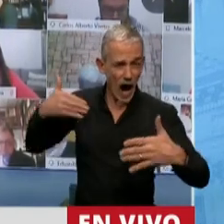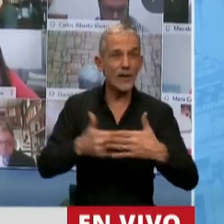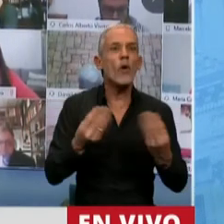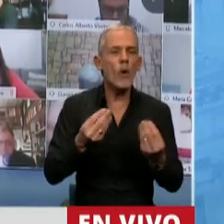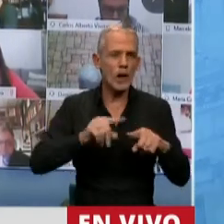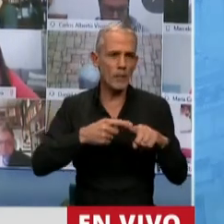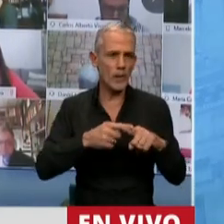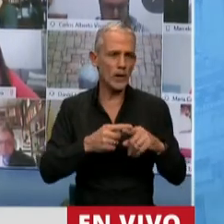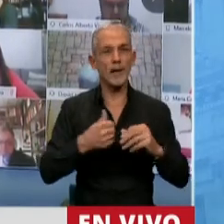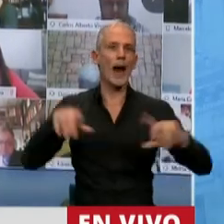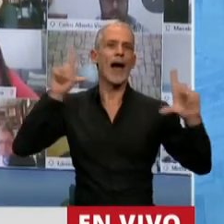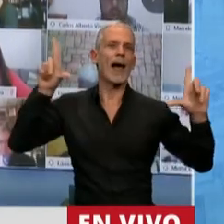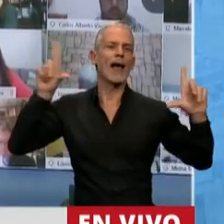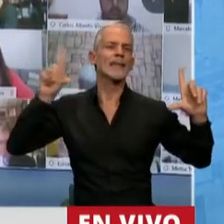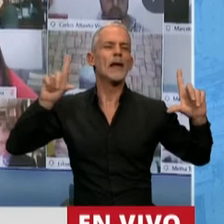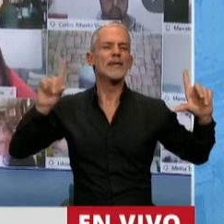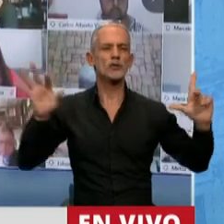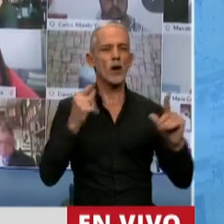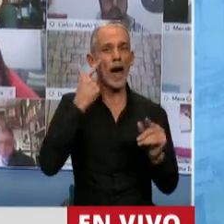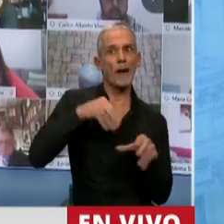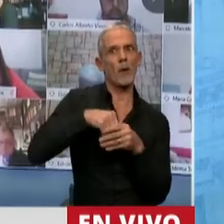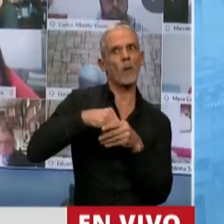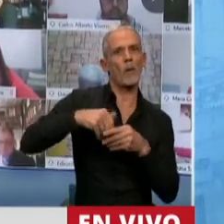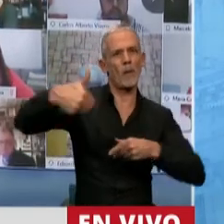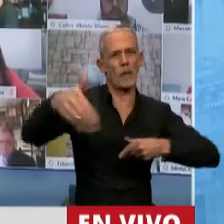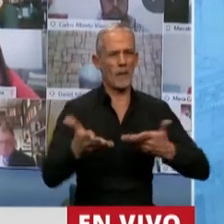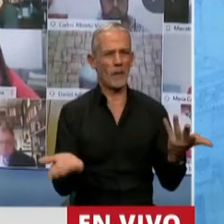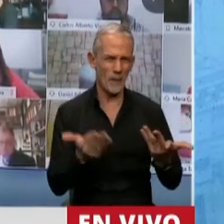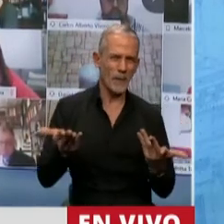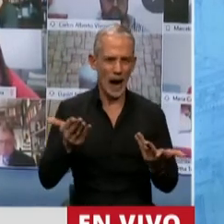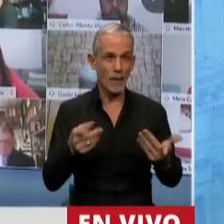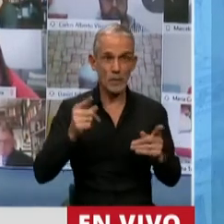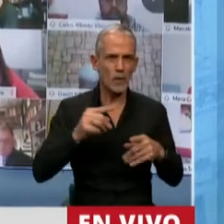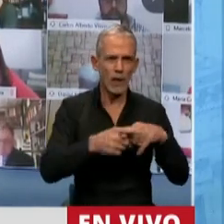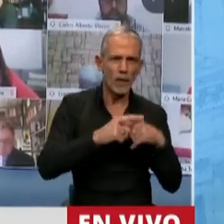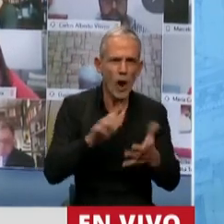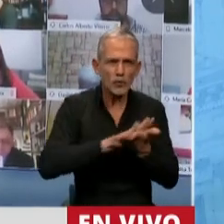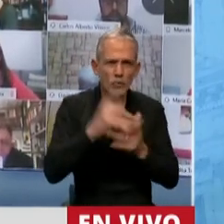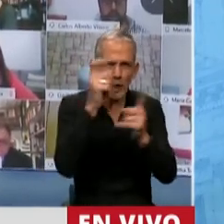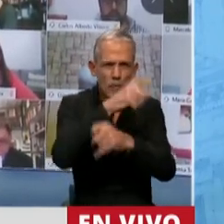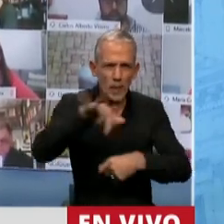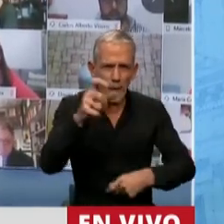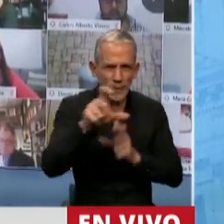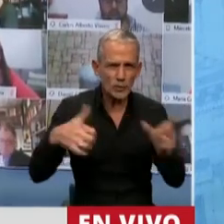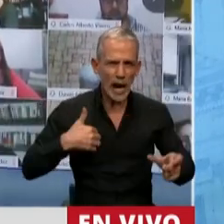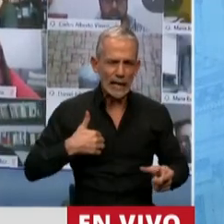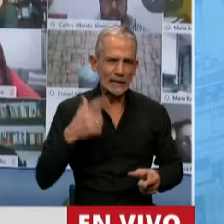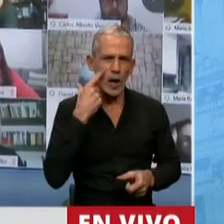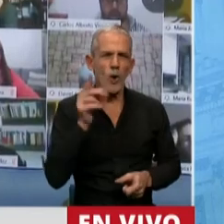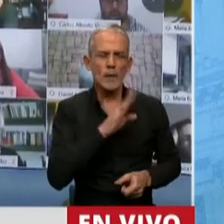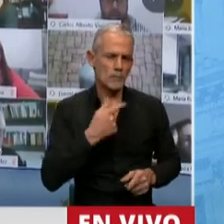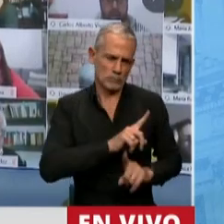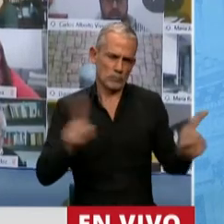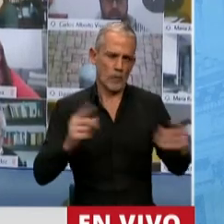haciendo es política para la televisión y viendo cuántos votitos se llevan para su casa en lugar de dedicarse a ver cómo solucionar las preocupaciones de todos, todas